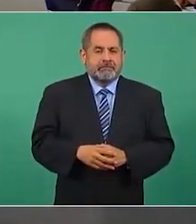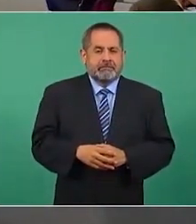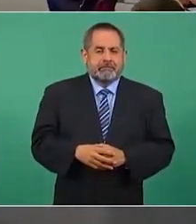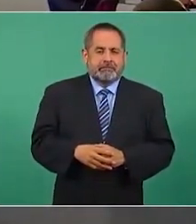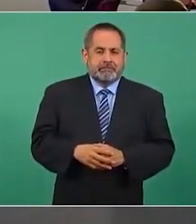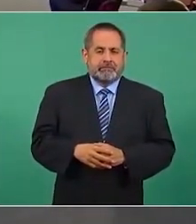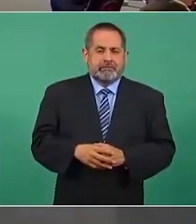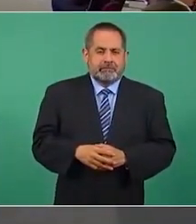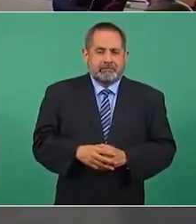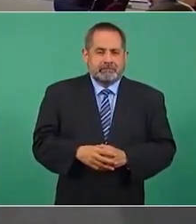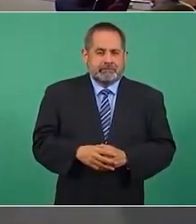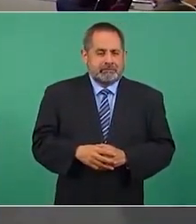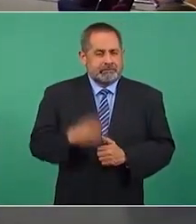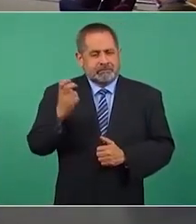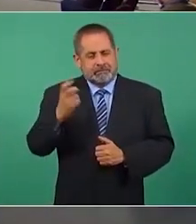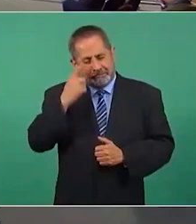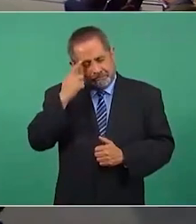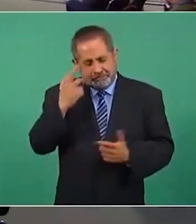la otra esto